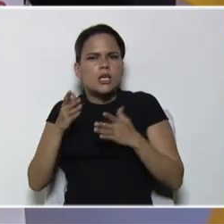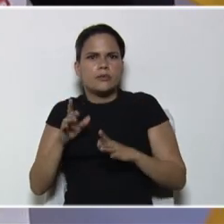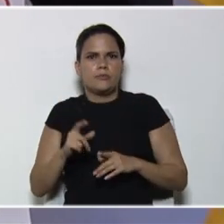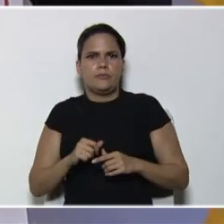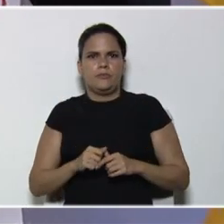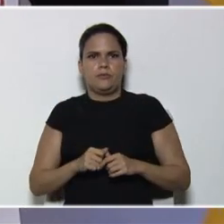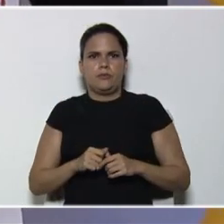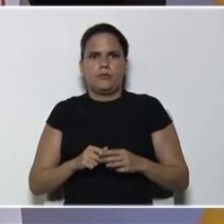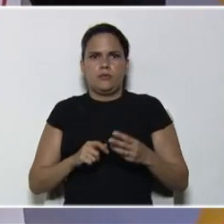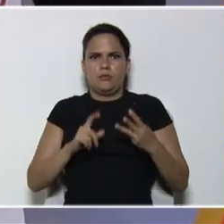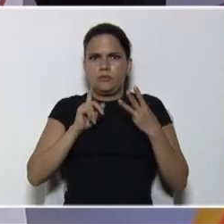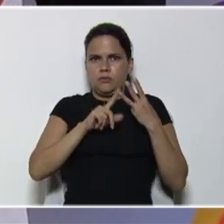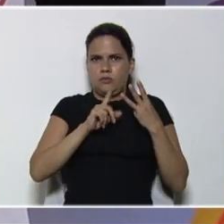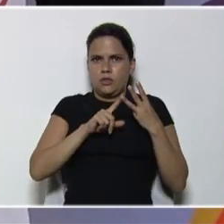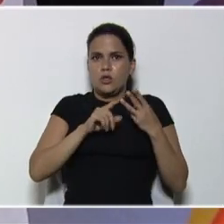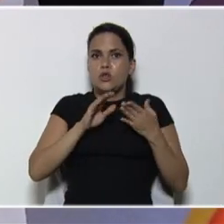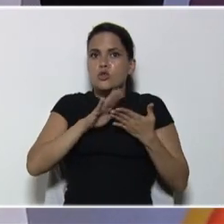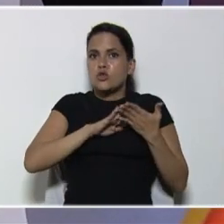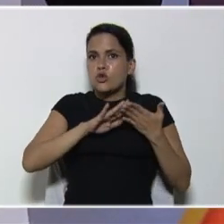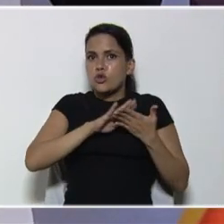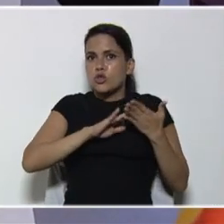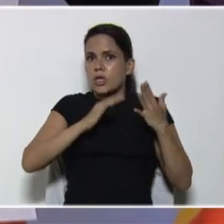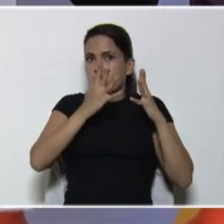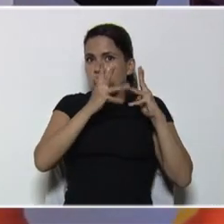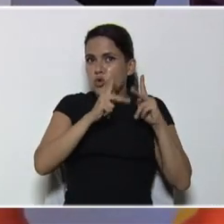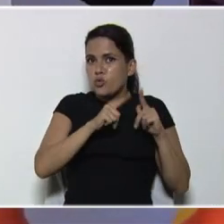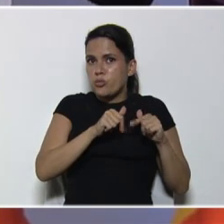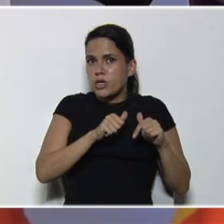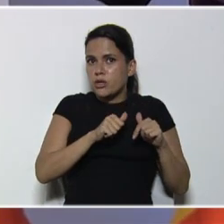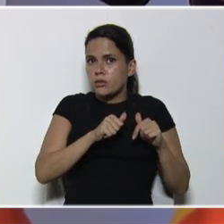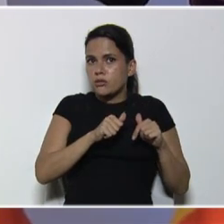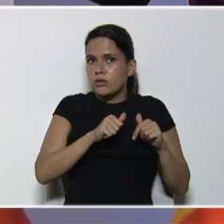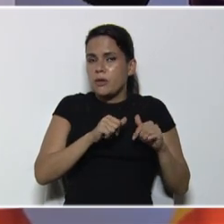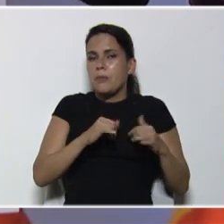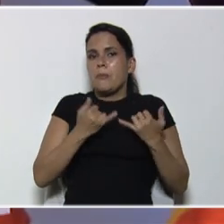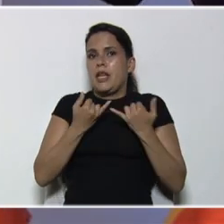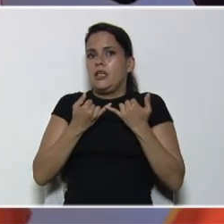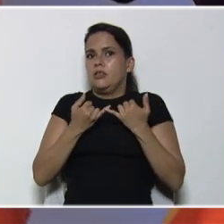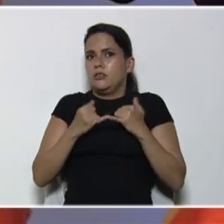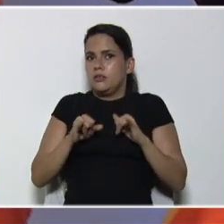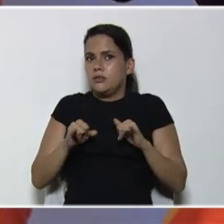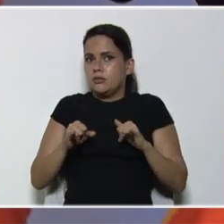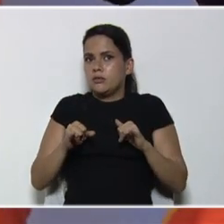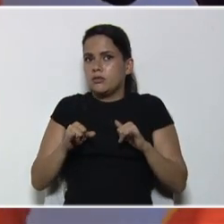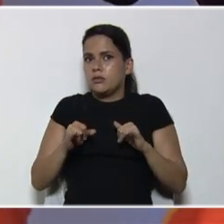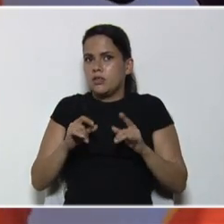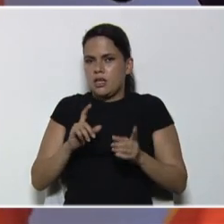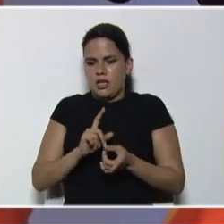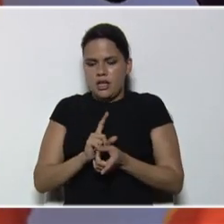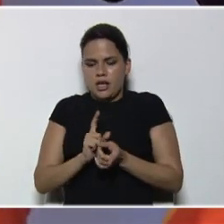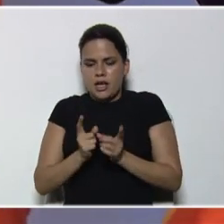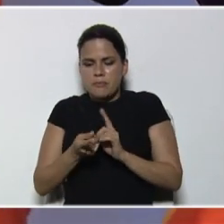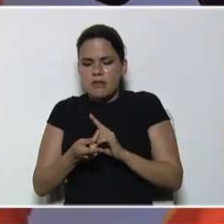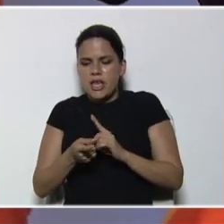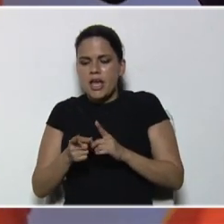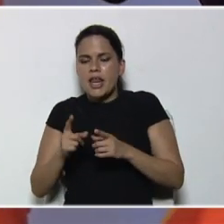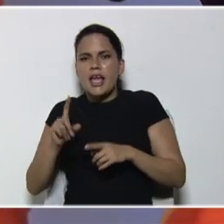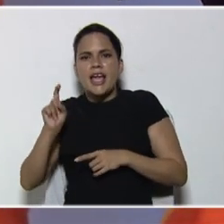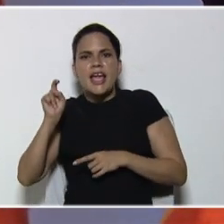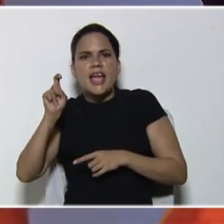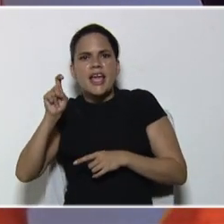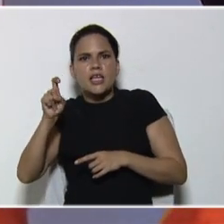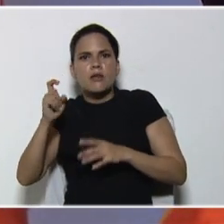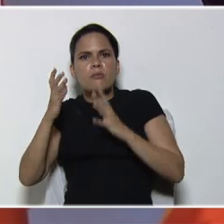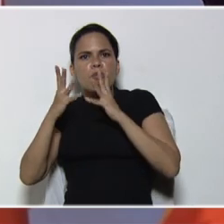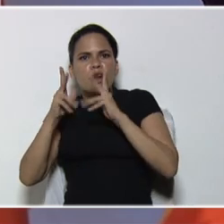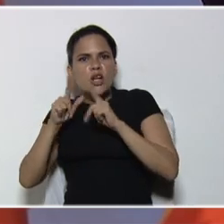luego, resolvemos la ecuación, para finalmente, sustituir, el resultado, que nos dio,